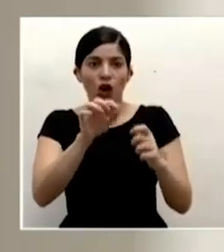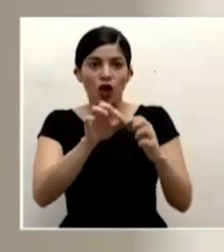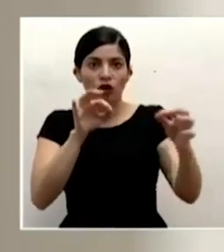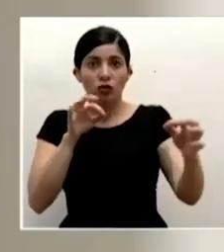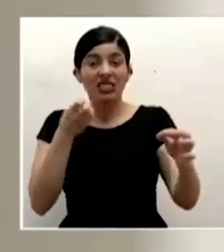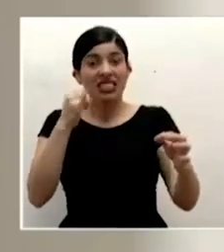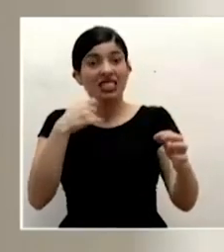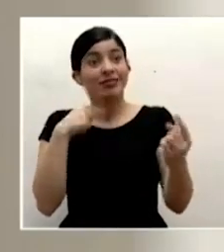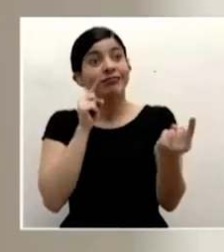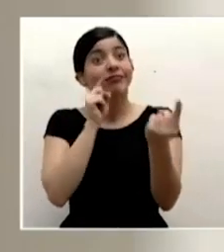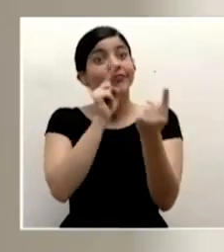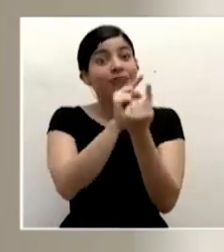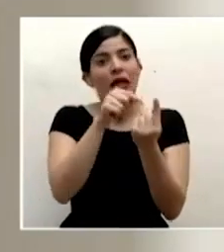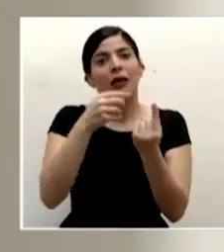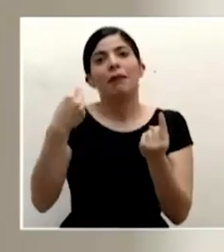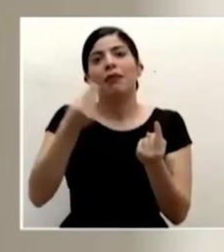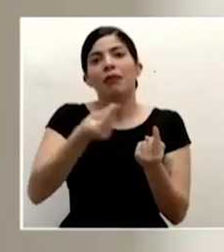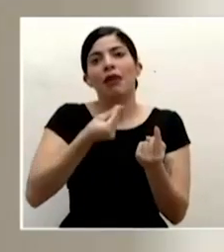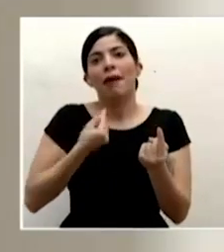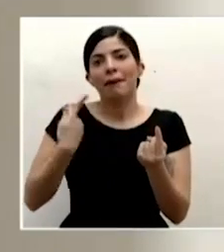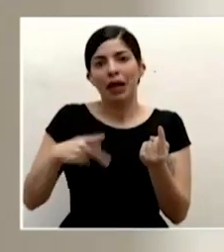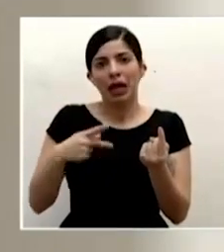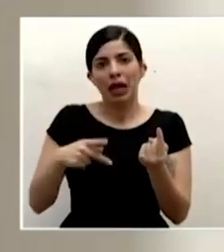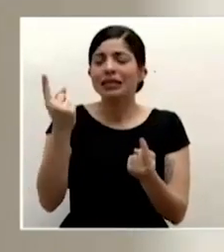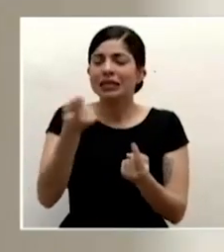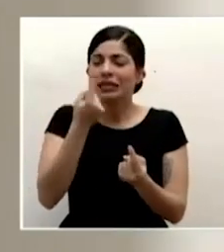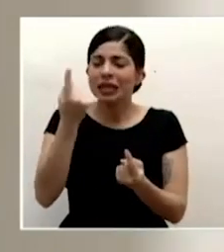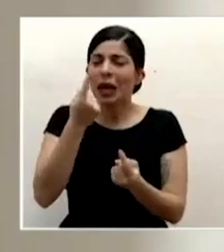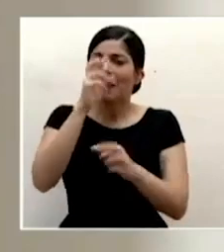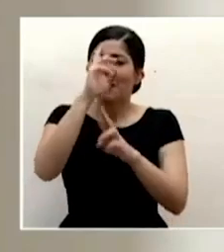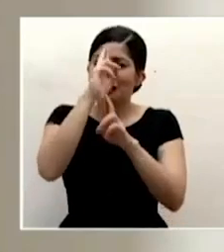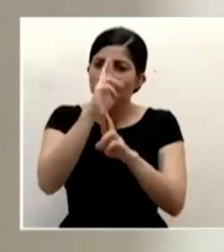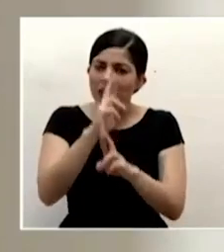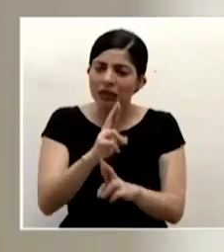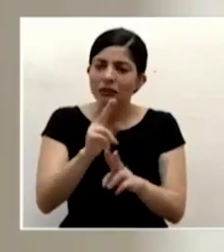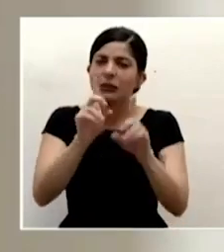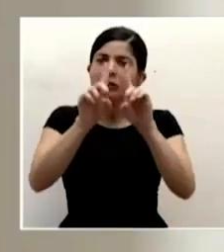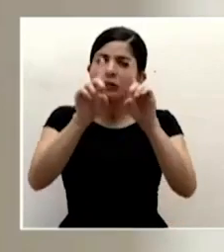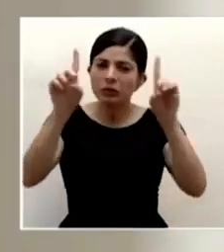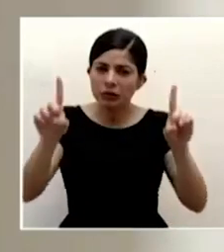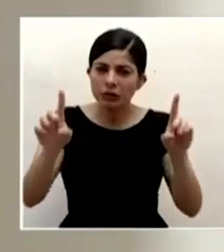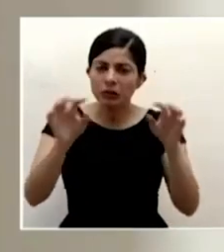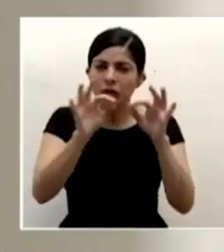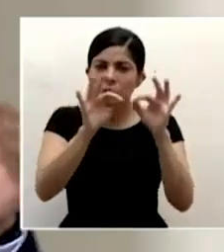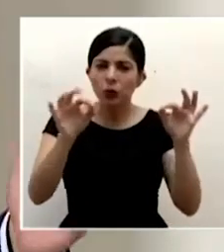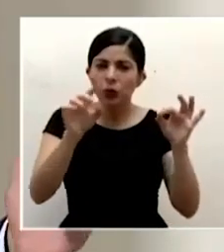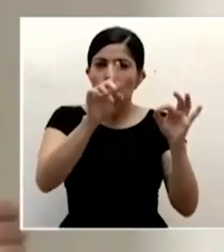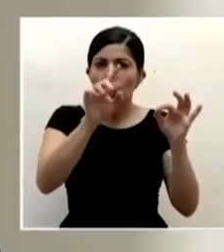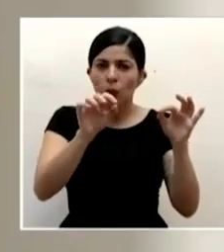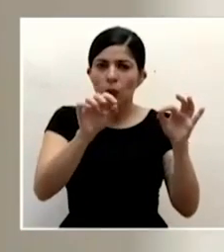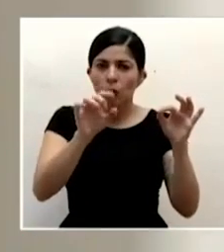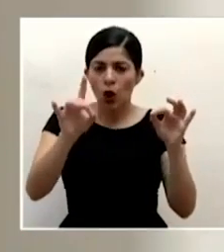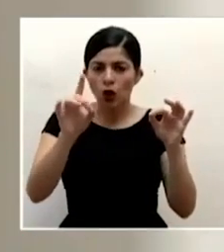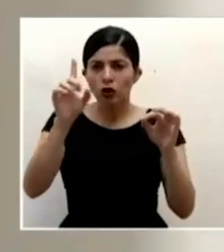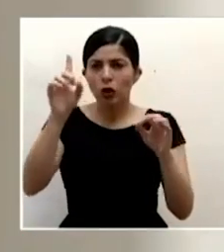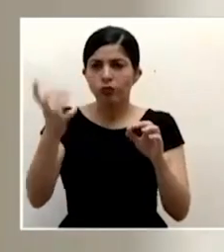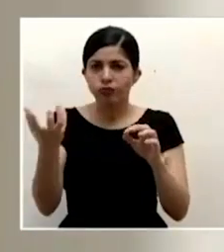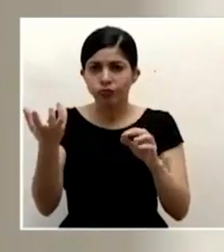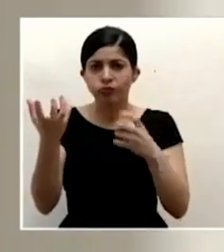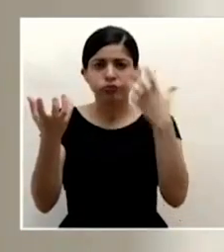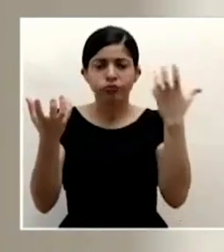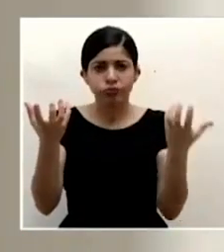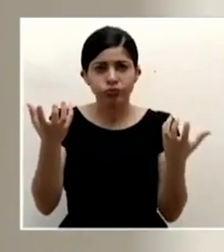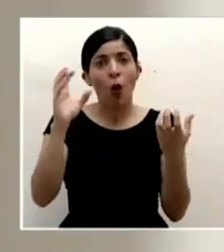importante siempre el respeto que tenemos que tener al distanciamiento de los 1.8 metros entre burbuja social no puede